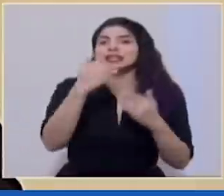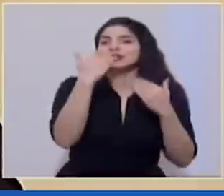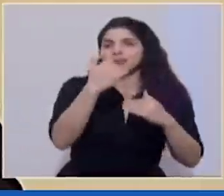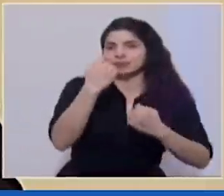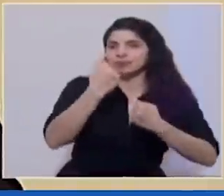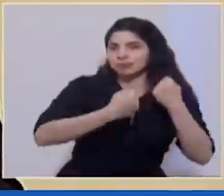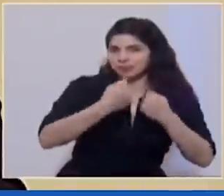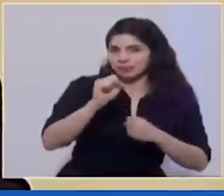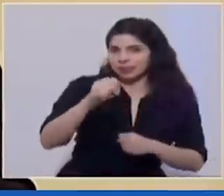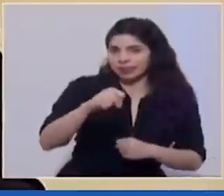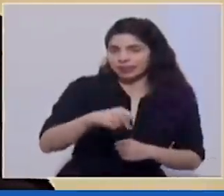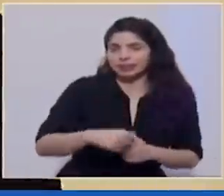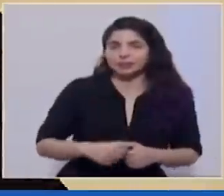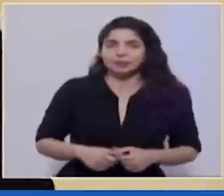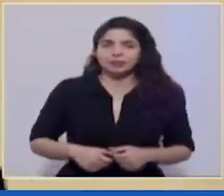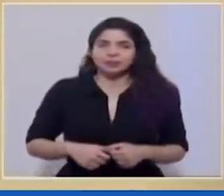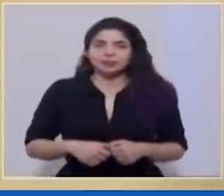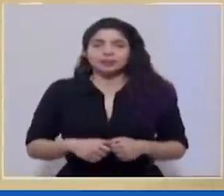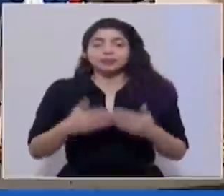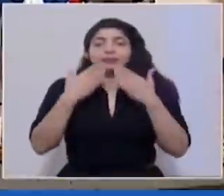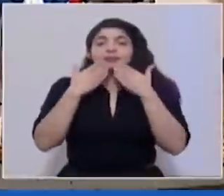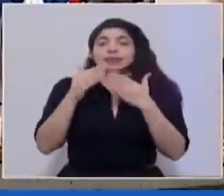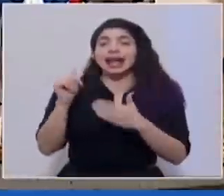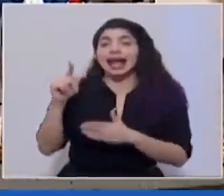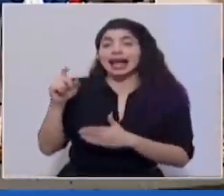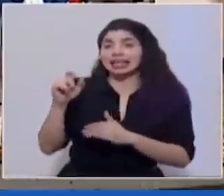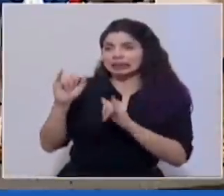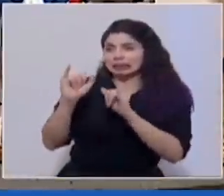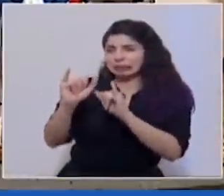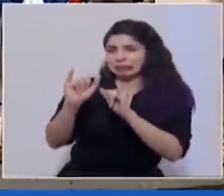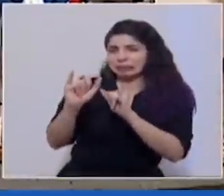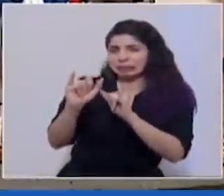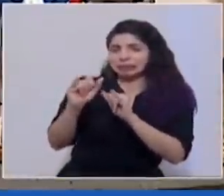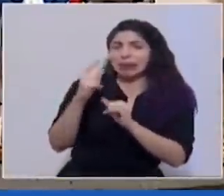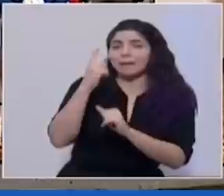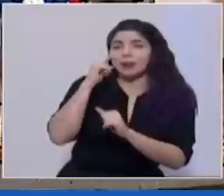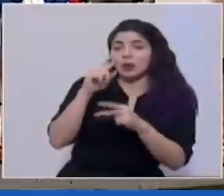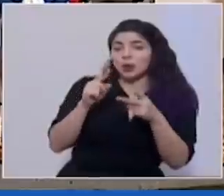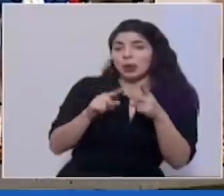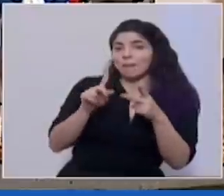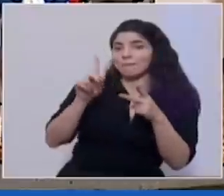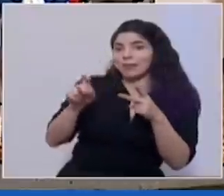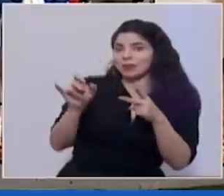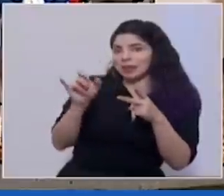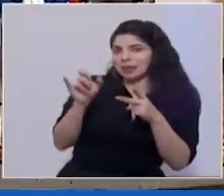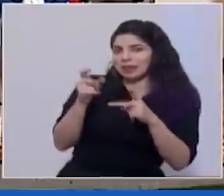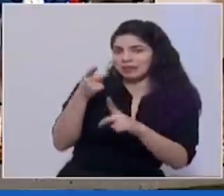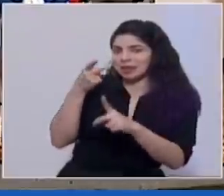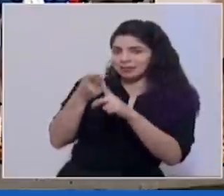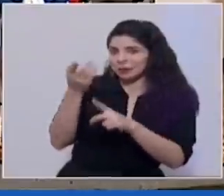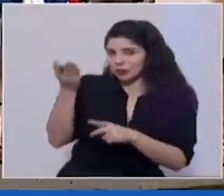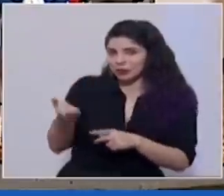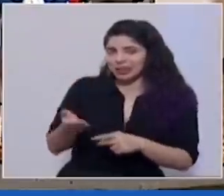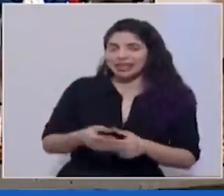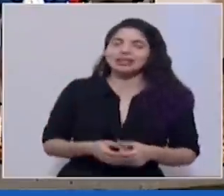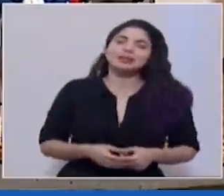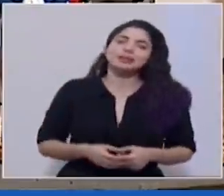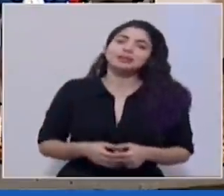vehicular sanitaria bien don Alex si gusta se queda por ahí porque la siguiente consulta también va para usted